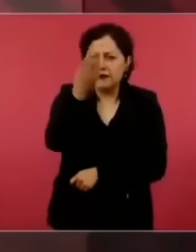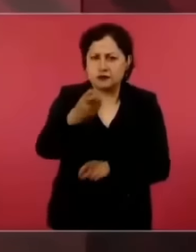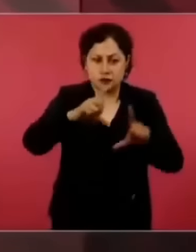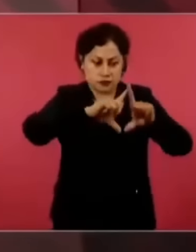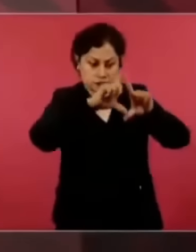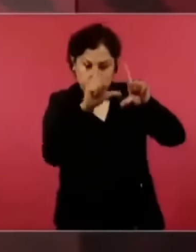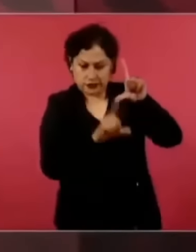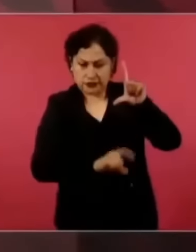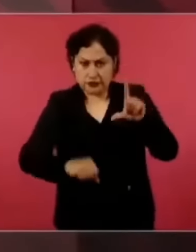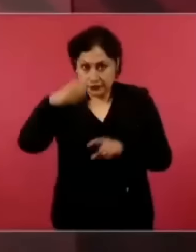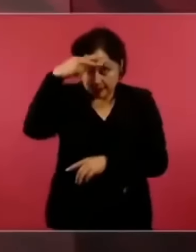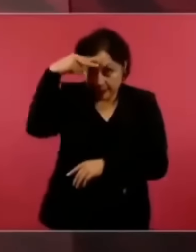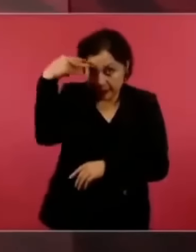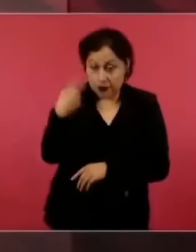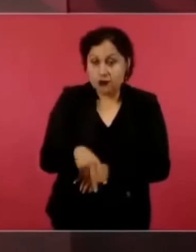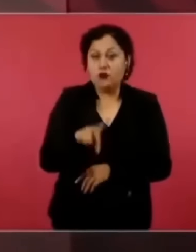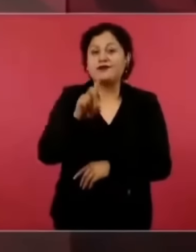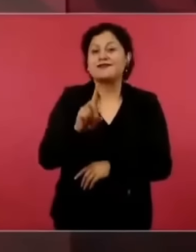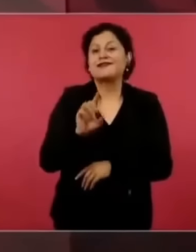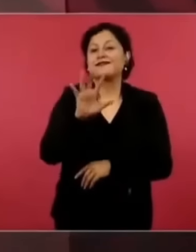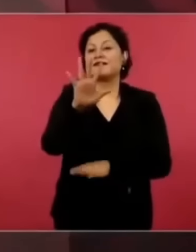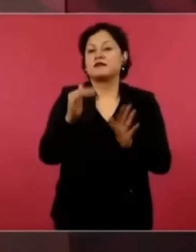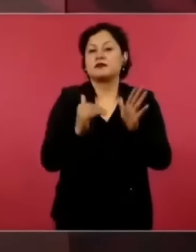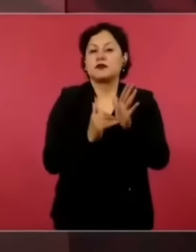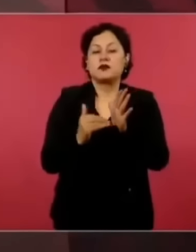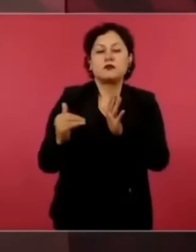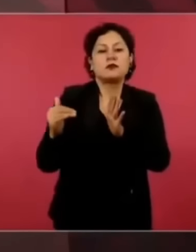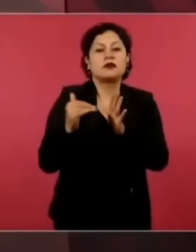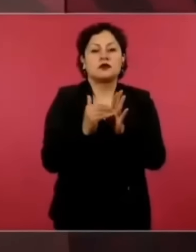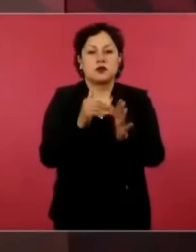ricos, gobiernos